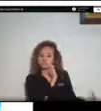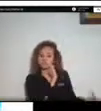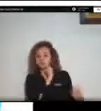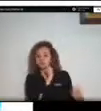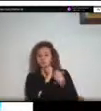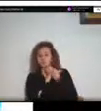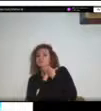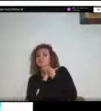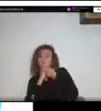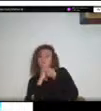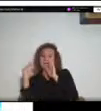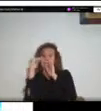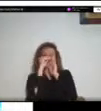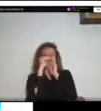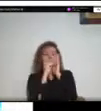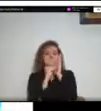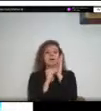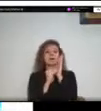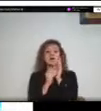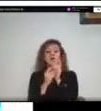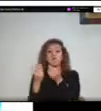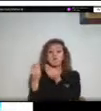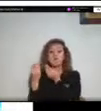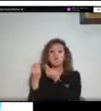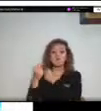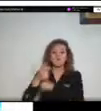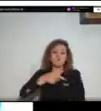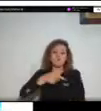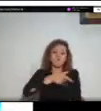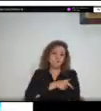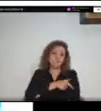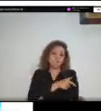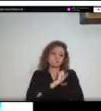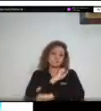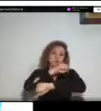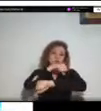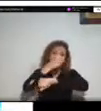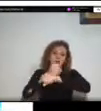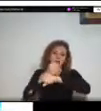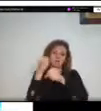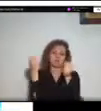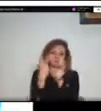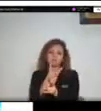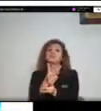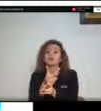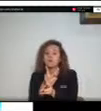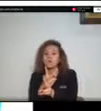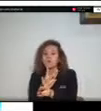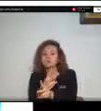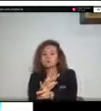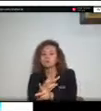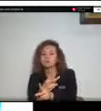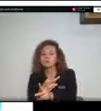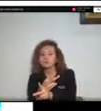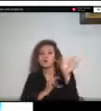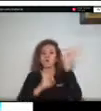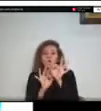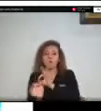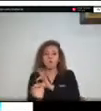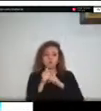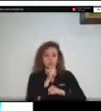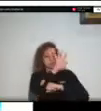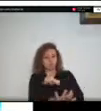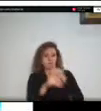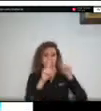de gestión del riesgo la información relacionada con los planes de ordenación y manejo de cuentas tenemos parte también de la